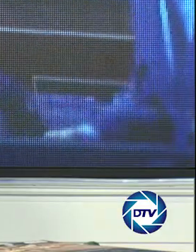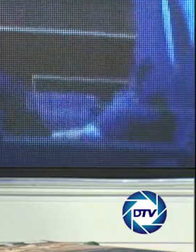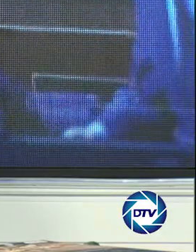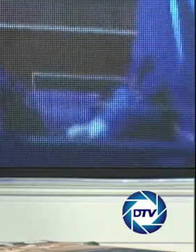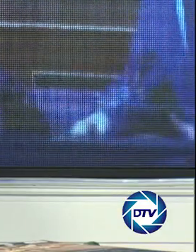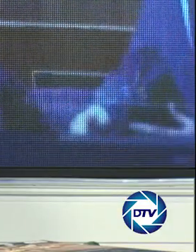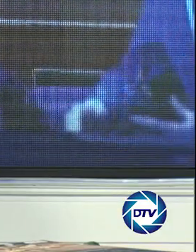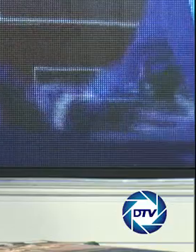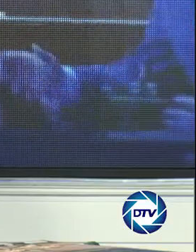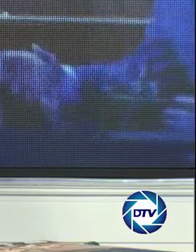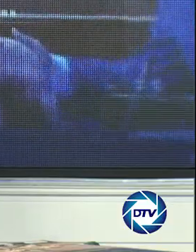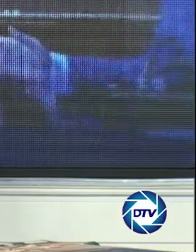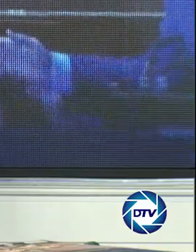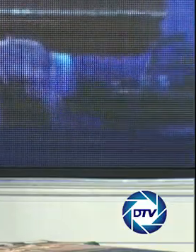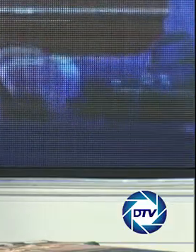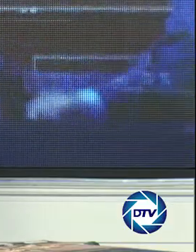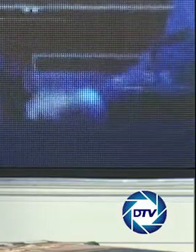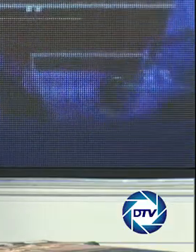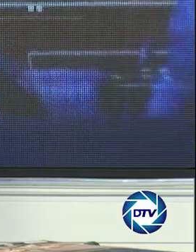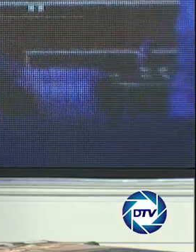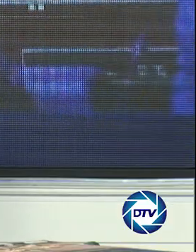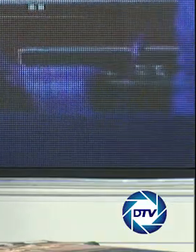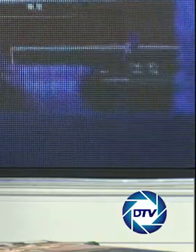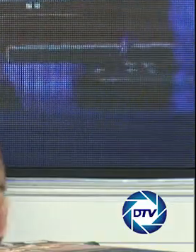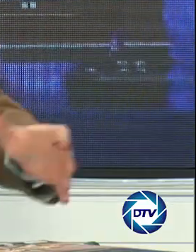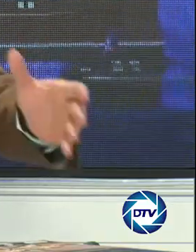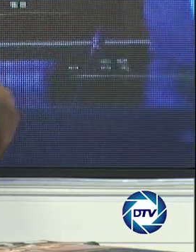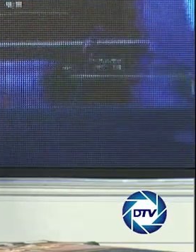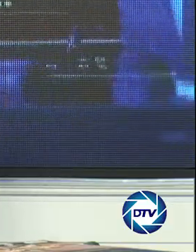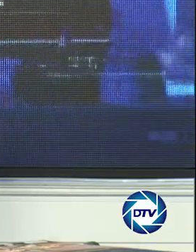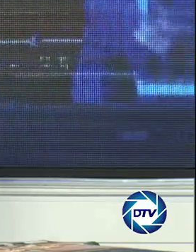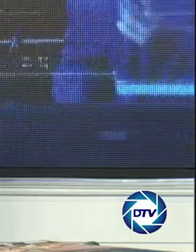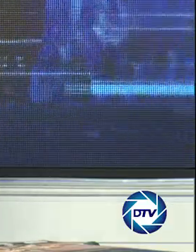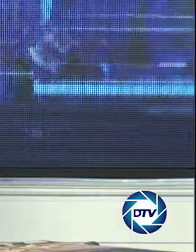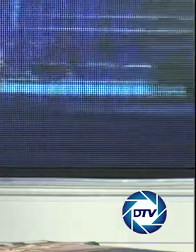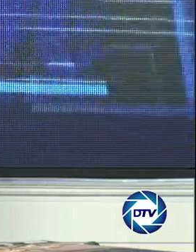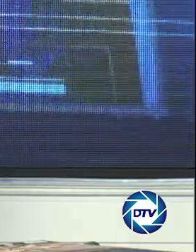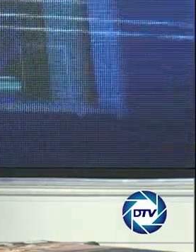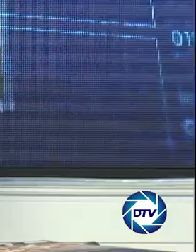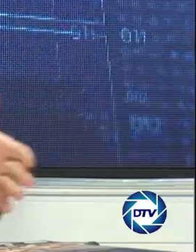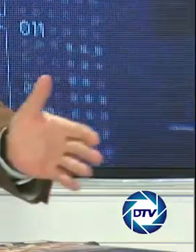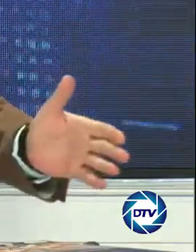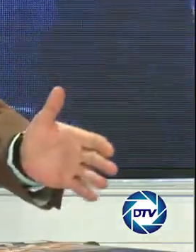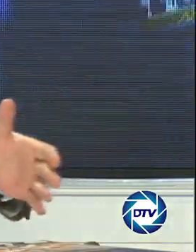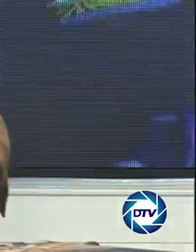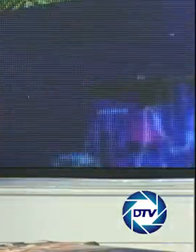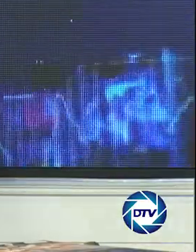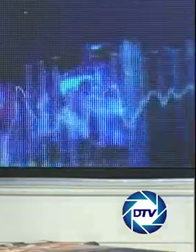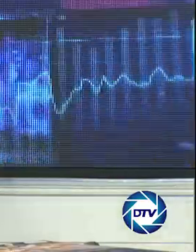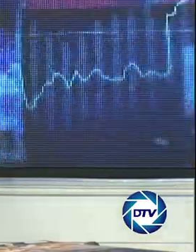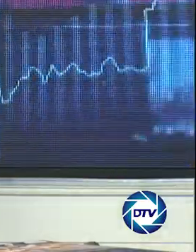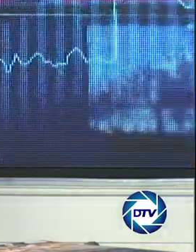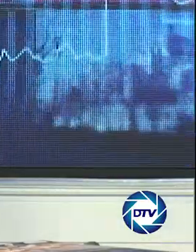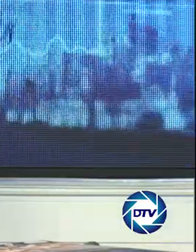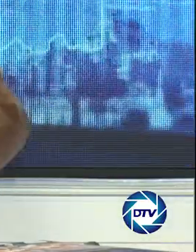Muy buenas noches a todos, don Javier. Bueno, la verdad es que ocurrente la respuesta de Andal. A ver, Sebastián, ¿a qué viene ahora esta nueva excentricidad, estas